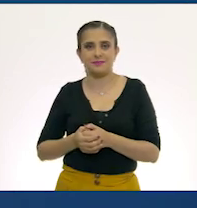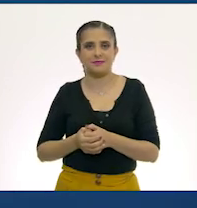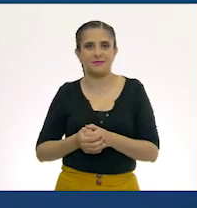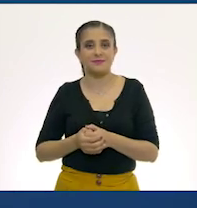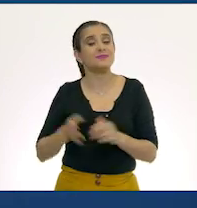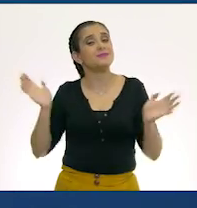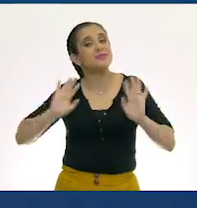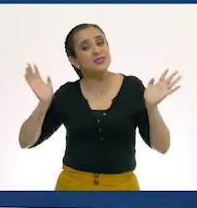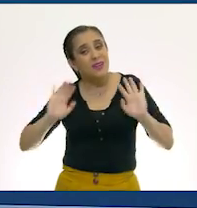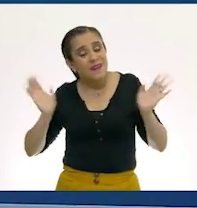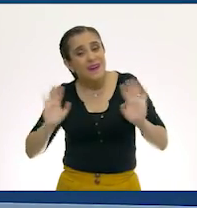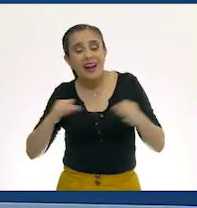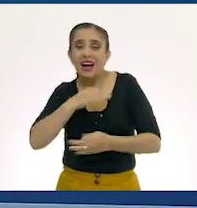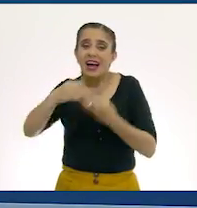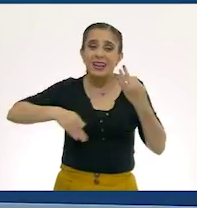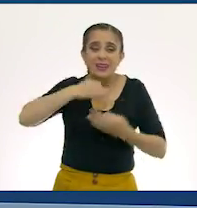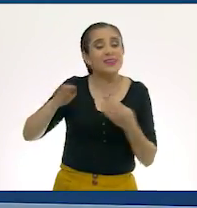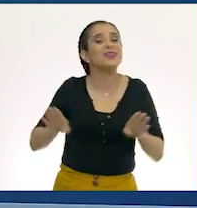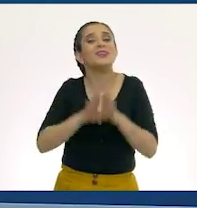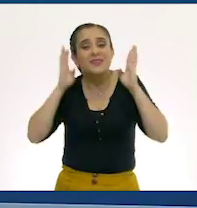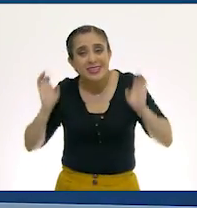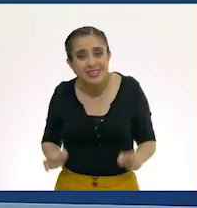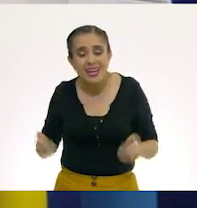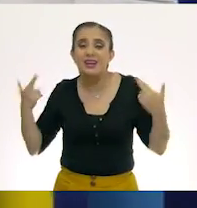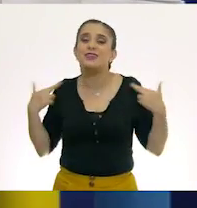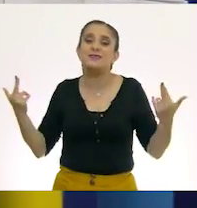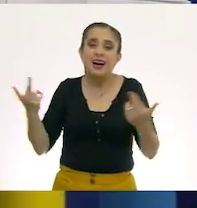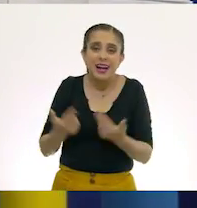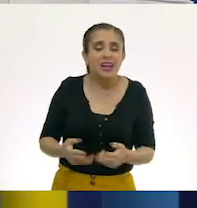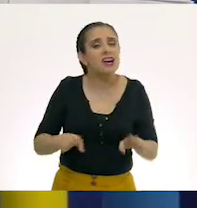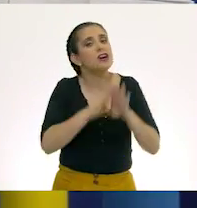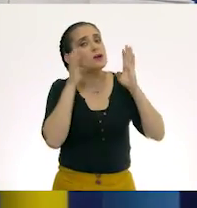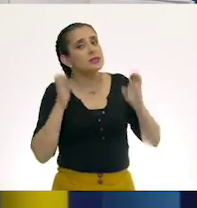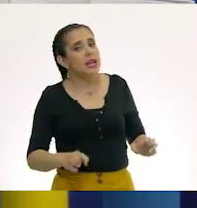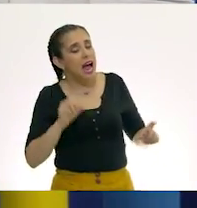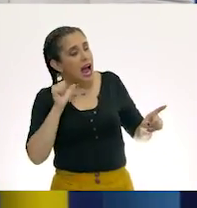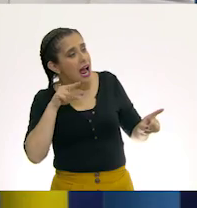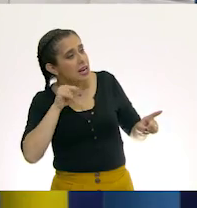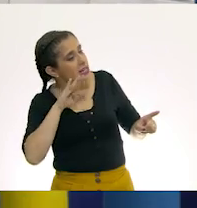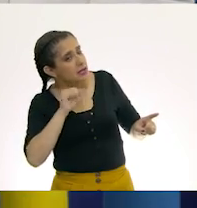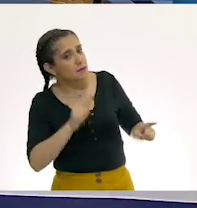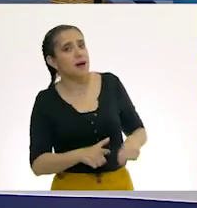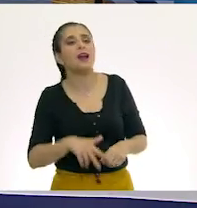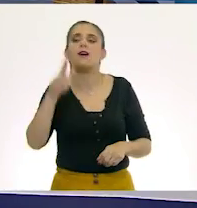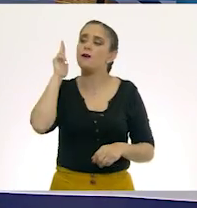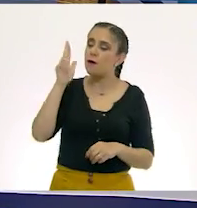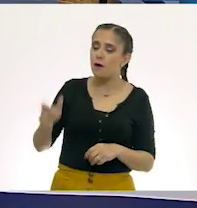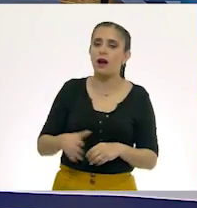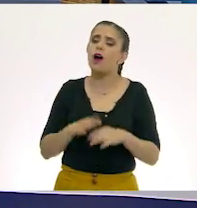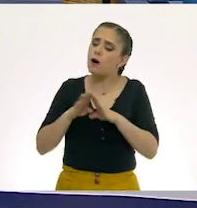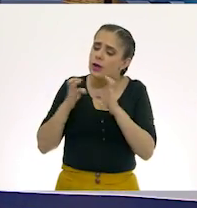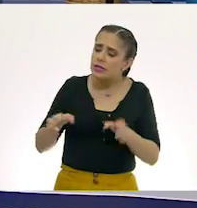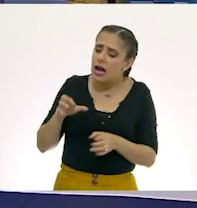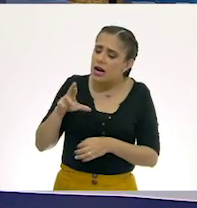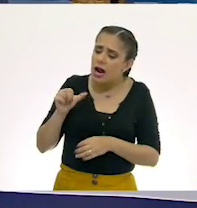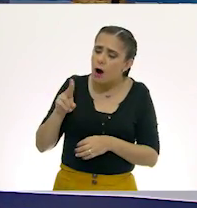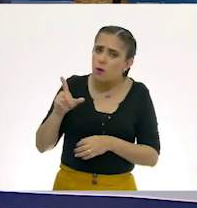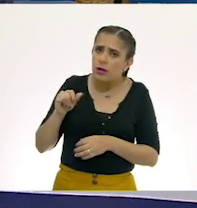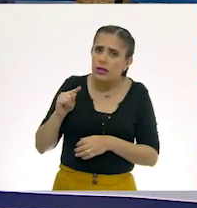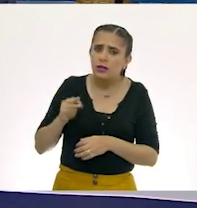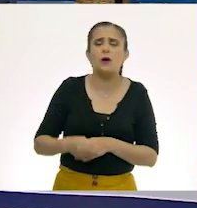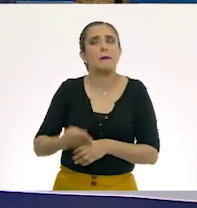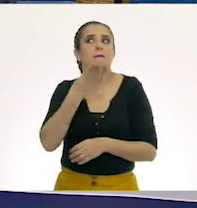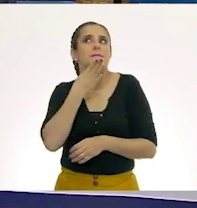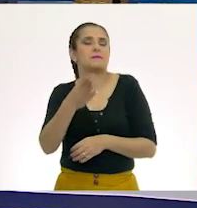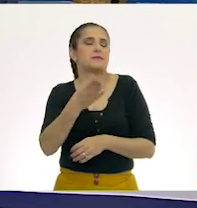Hola. Hola a todos. ¿Cómo estás, maestra? ¿Cómo estás, Aníbal? Hola. Hola. ¿Cómo estás, Raulito? Muy bien.